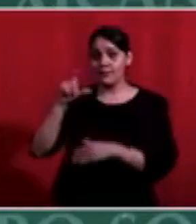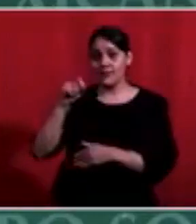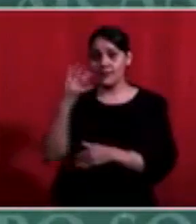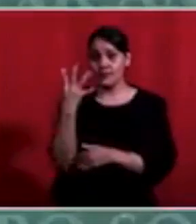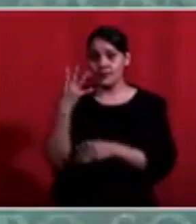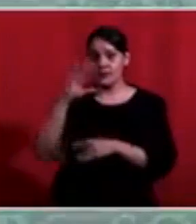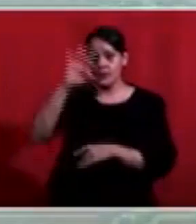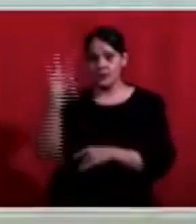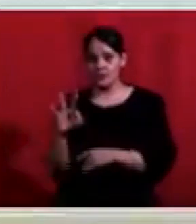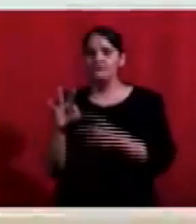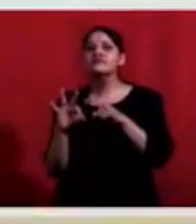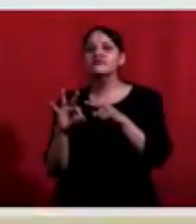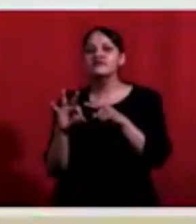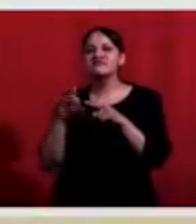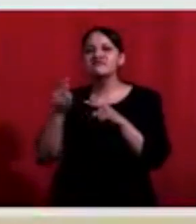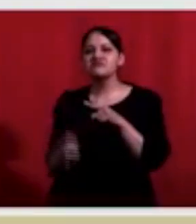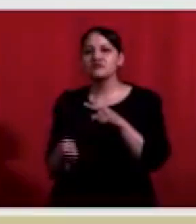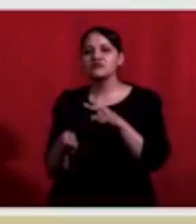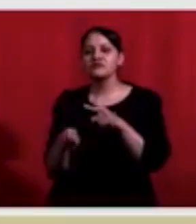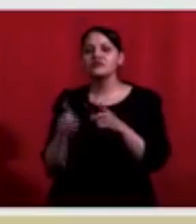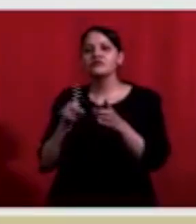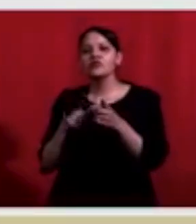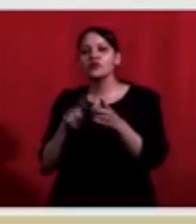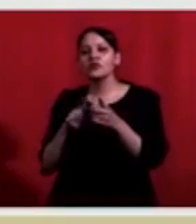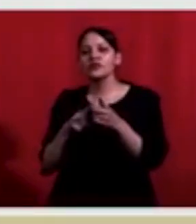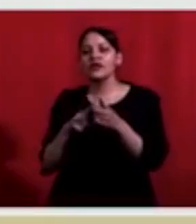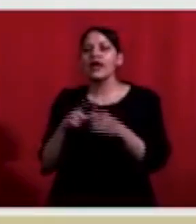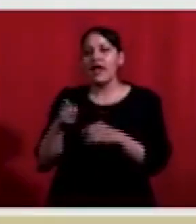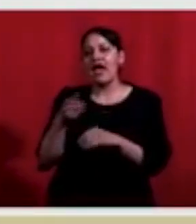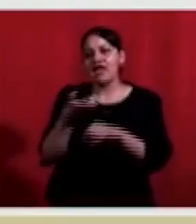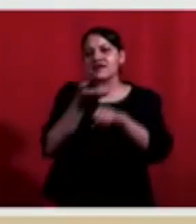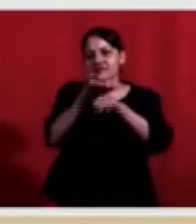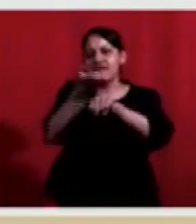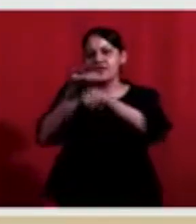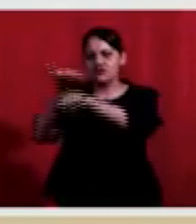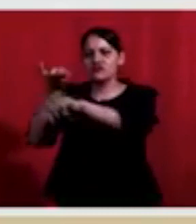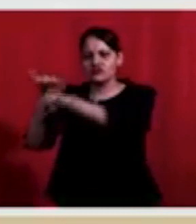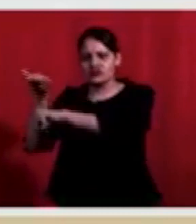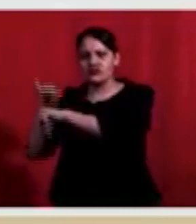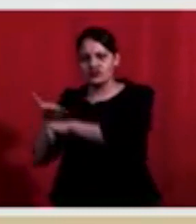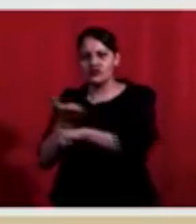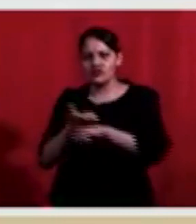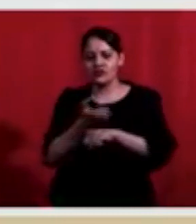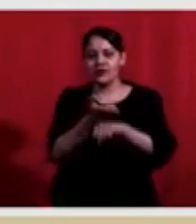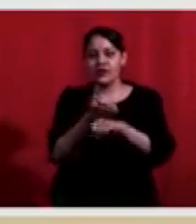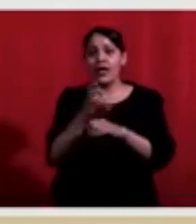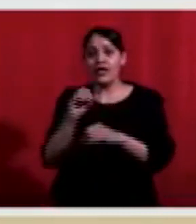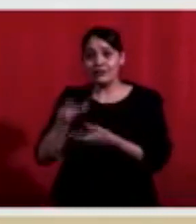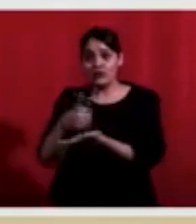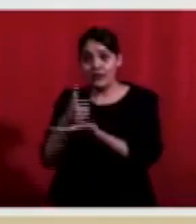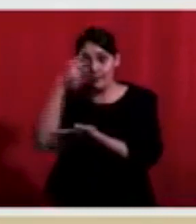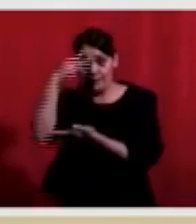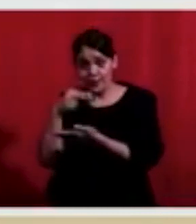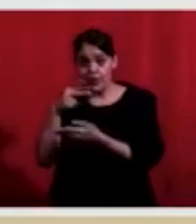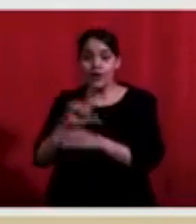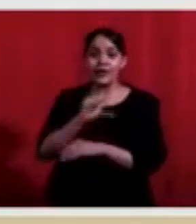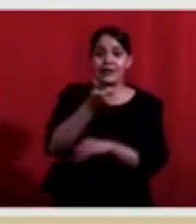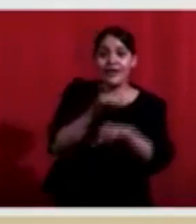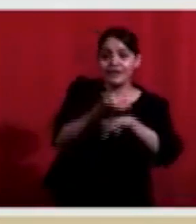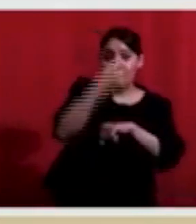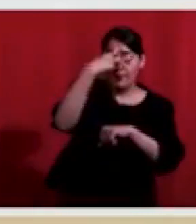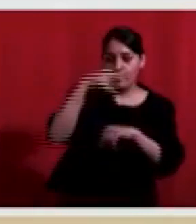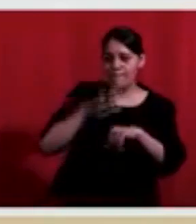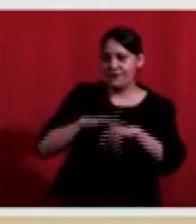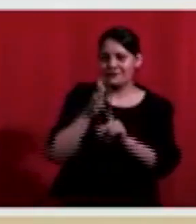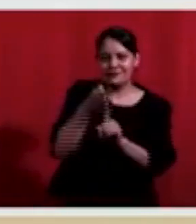trabajadores domésticos, se asegura la promoción y protección de los derechos de este importante segmento de la población económica.